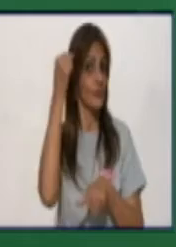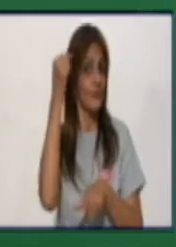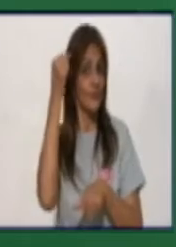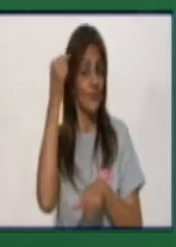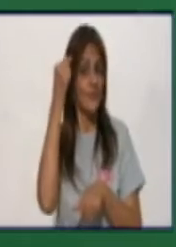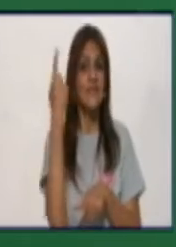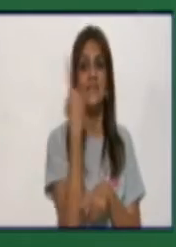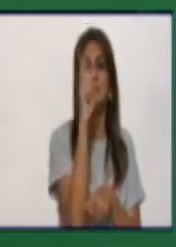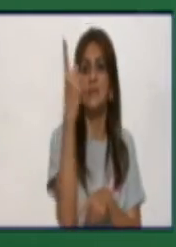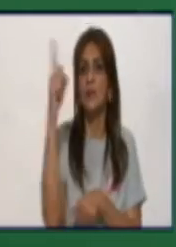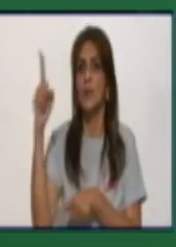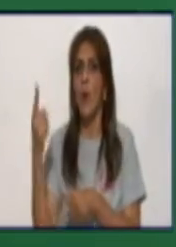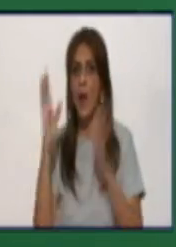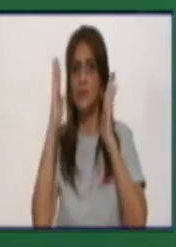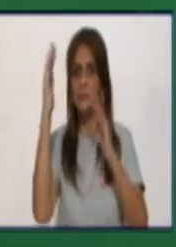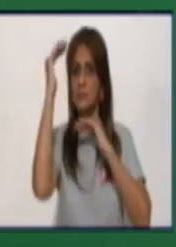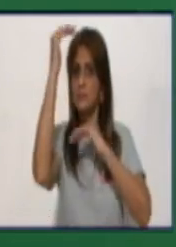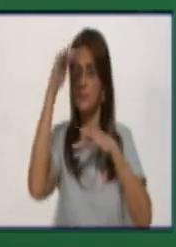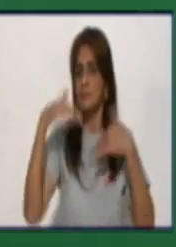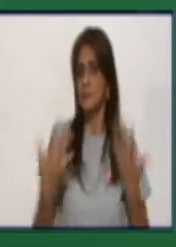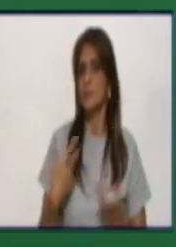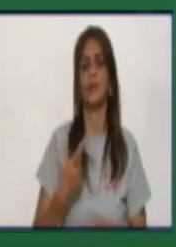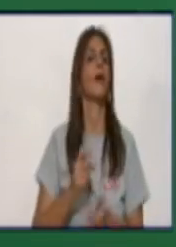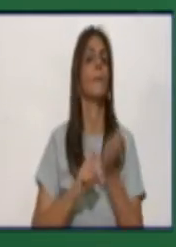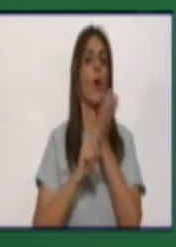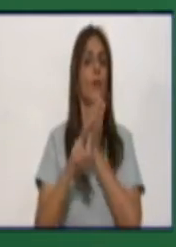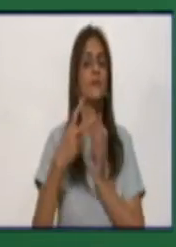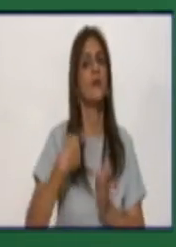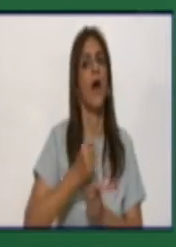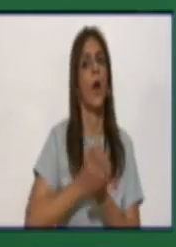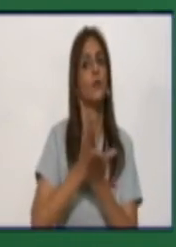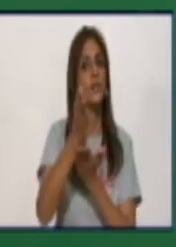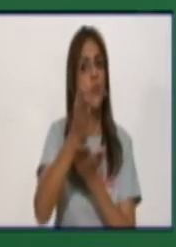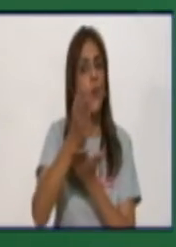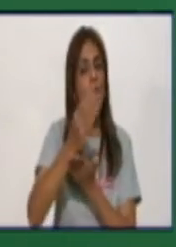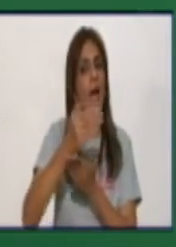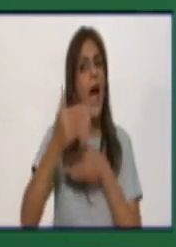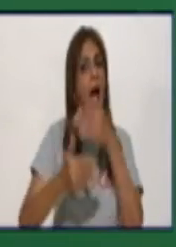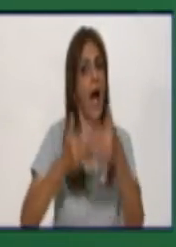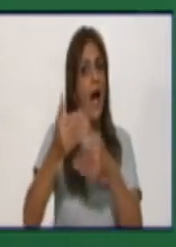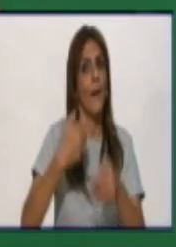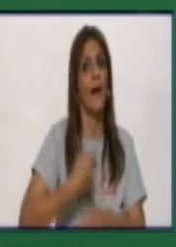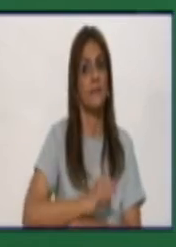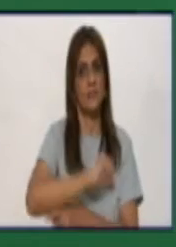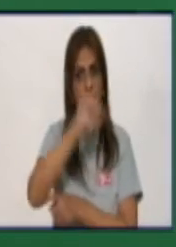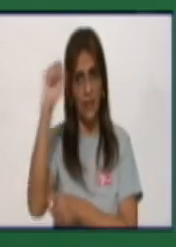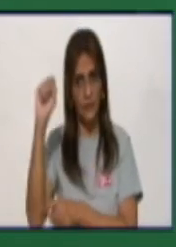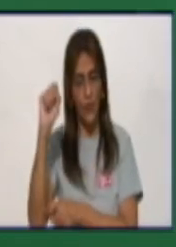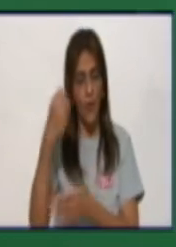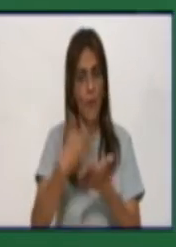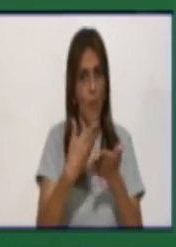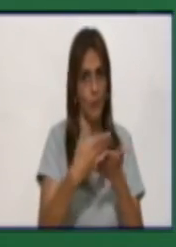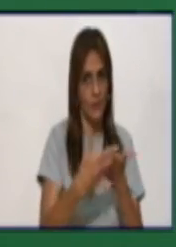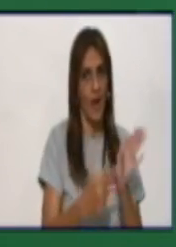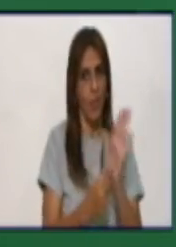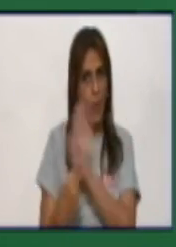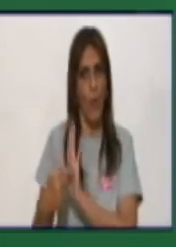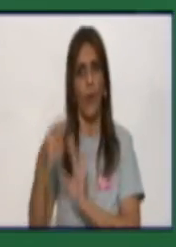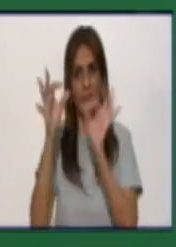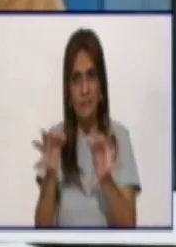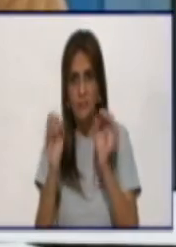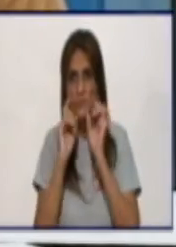enfocada, encaminada a lograr que la provincia continúe avanzando, podemos lograrlo porque además demostrado está que sí se puede.